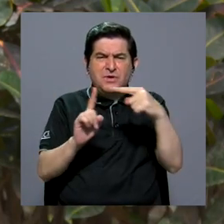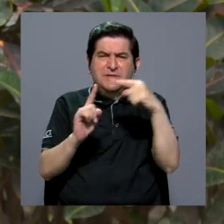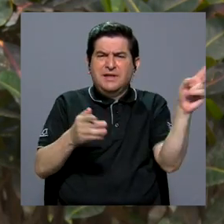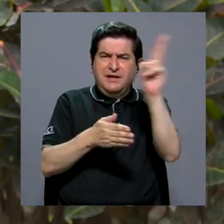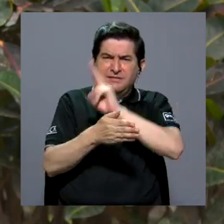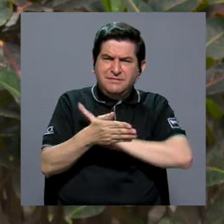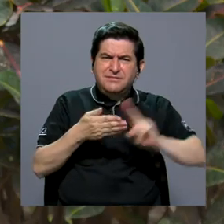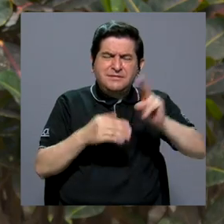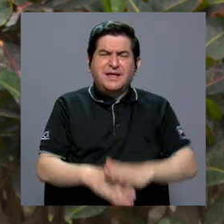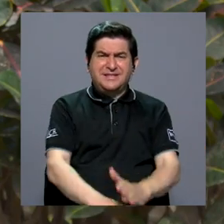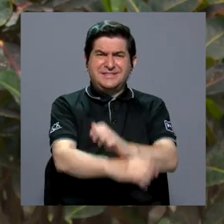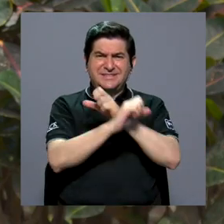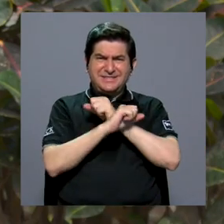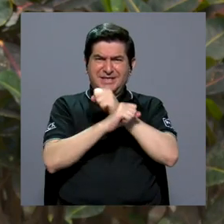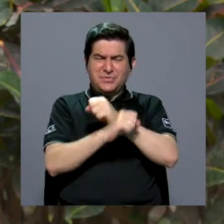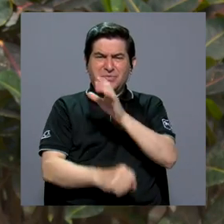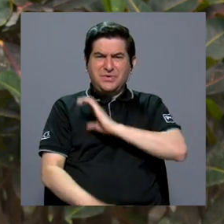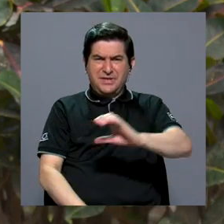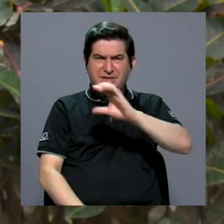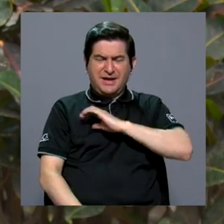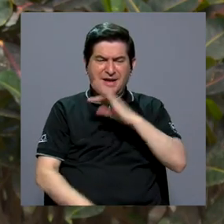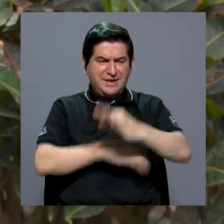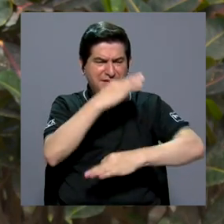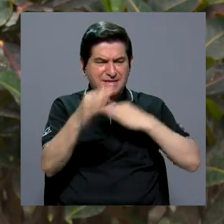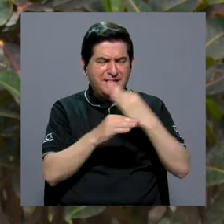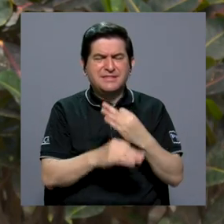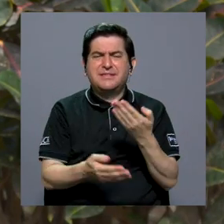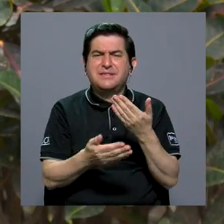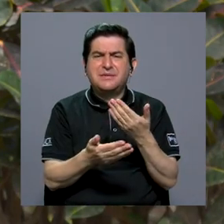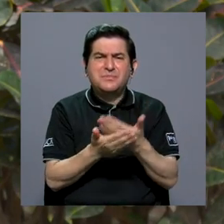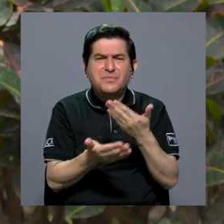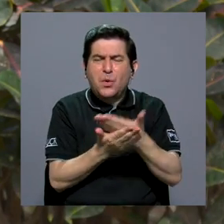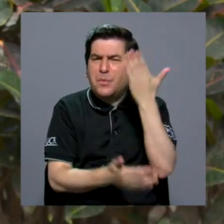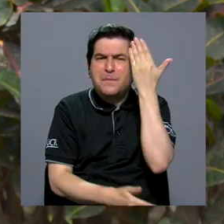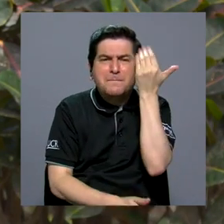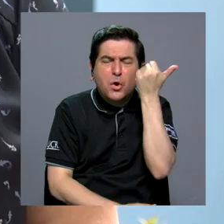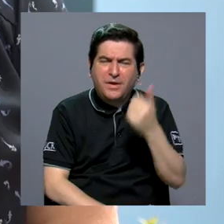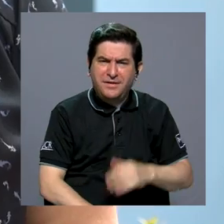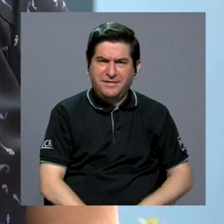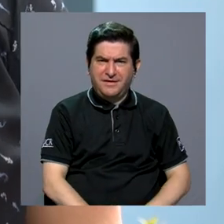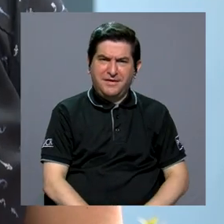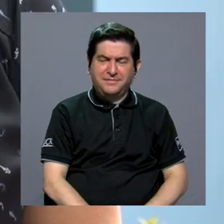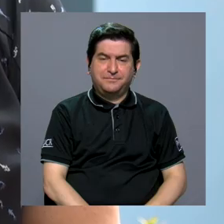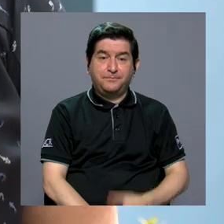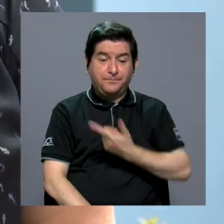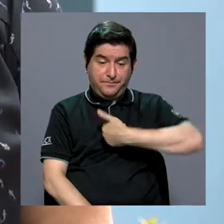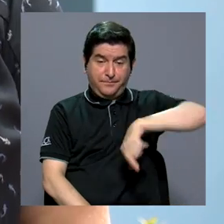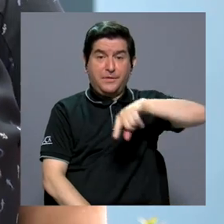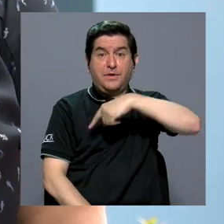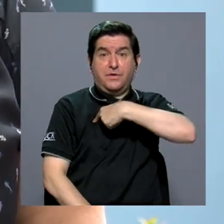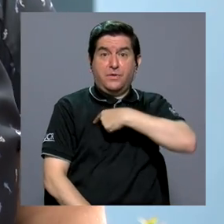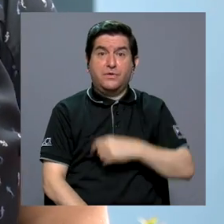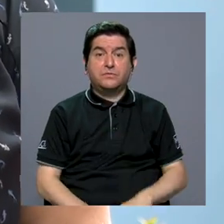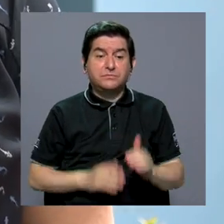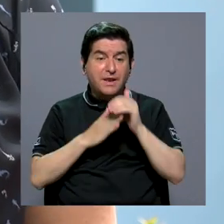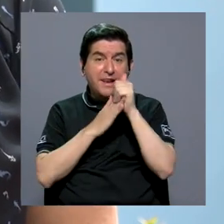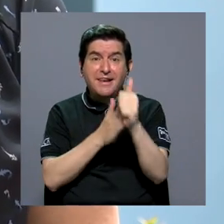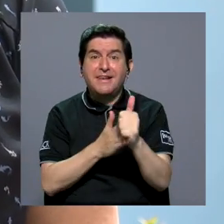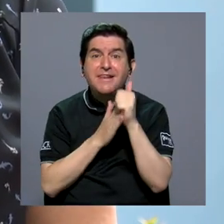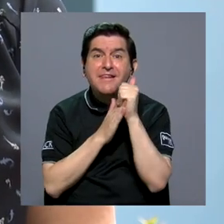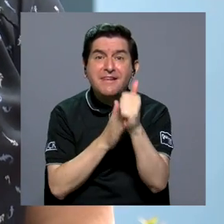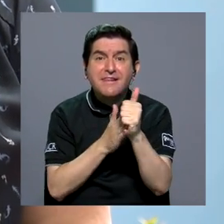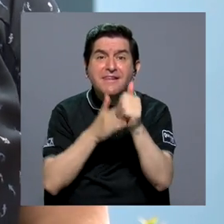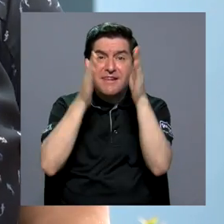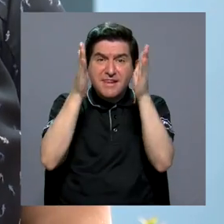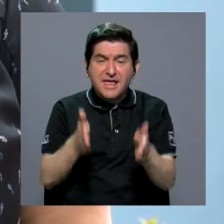academia se garantice por la calidad de este tipo de pruebas, doña Eliana? Bueno, es que nosotros somos los líderes